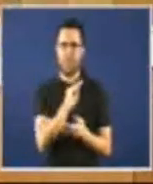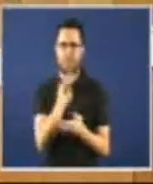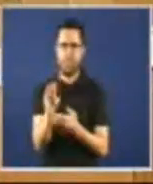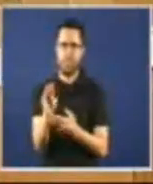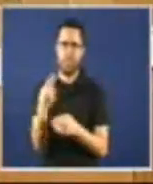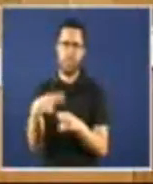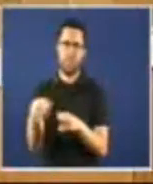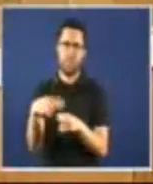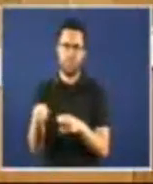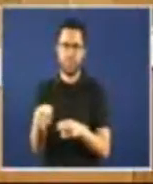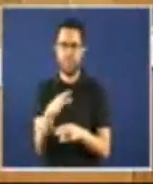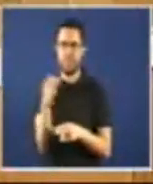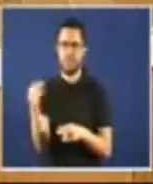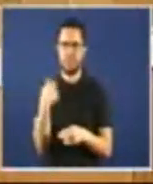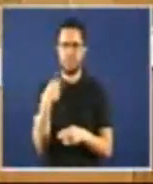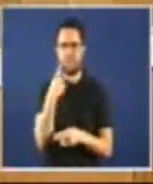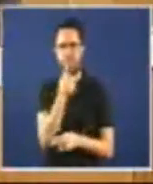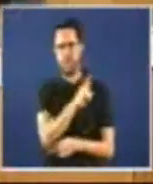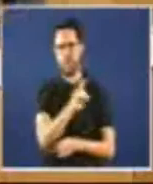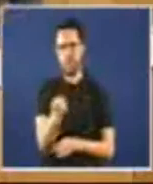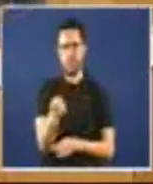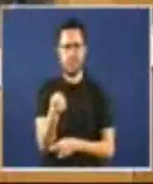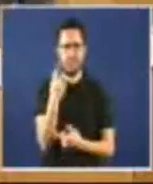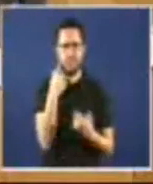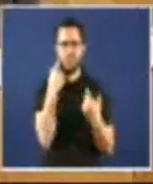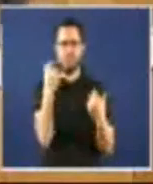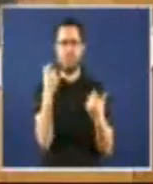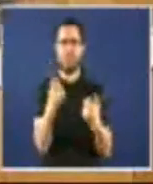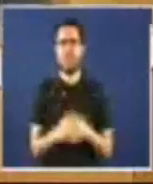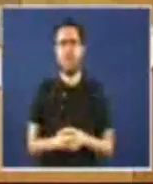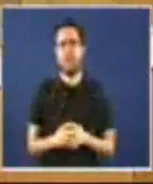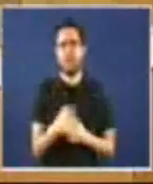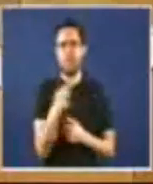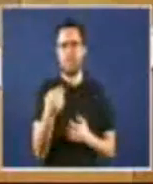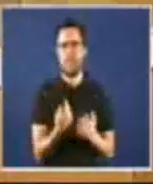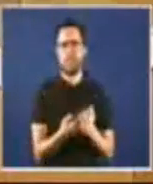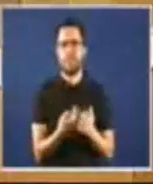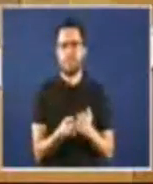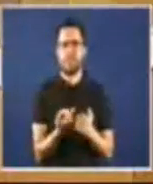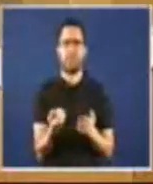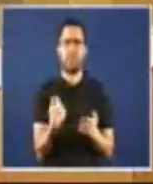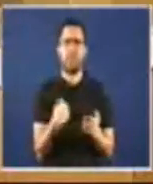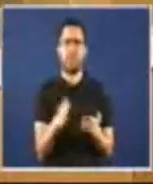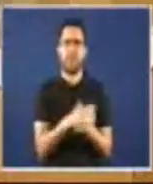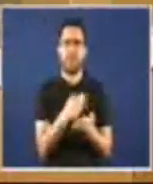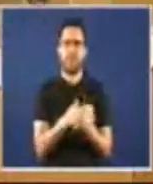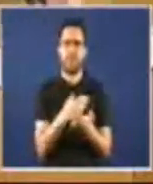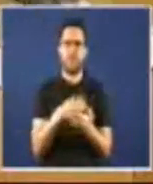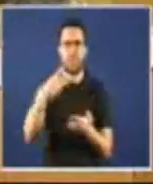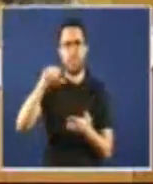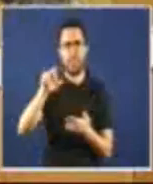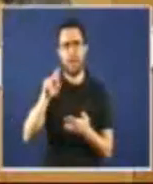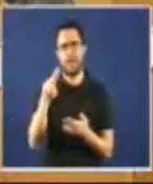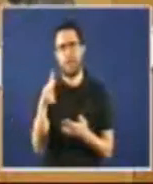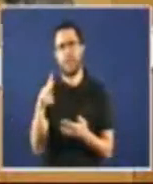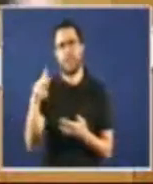resulta ainda máis escandalosamente evidente pero algo está perfectamente demostrado no son no libro de Macliff é que precisamente a austeridade